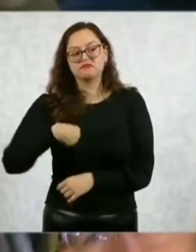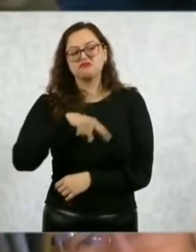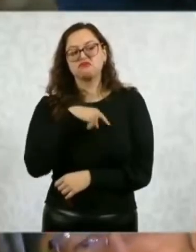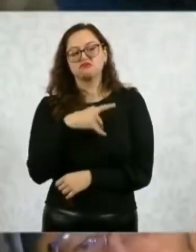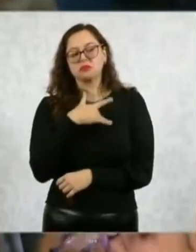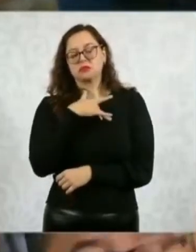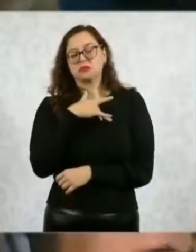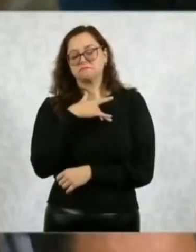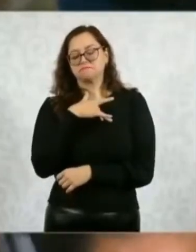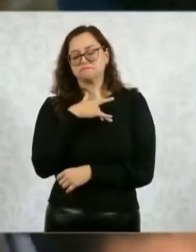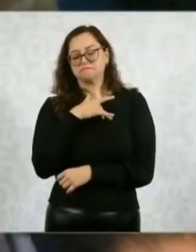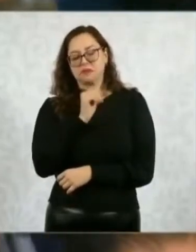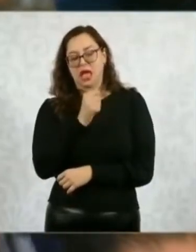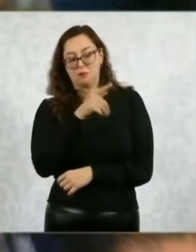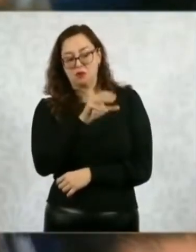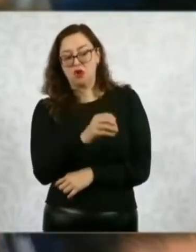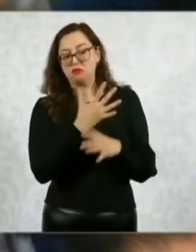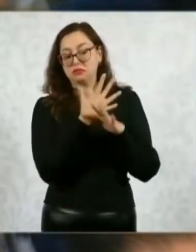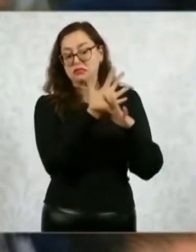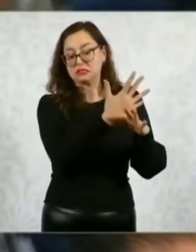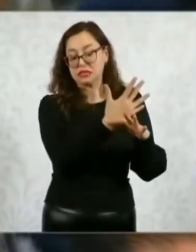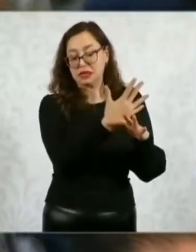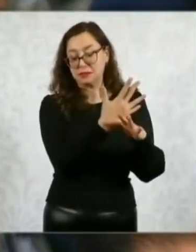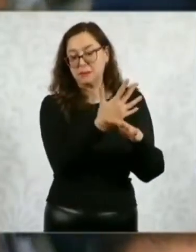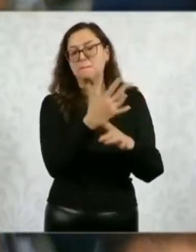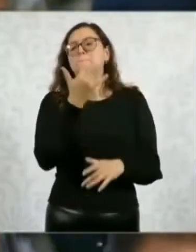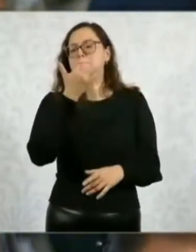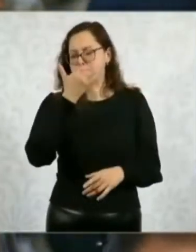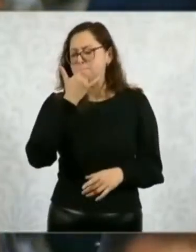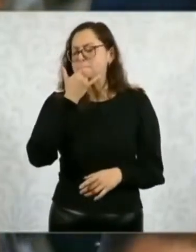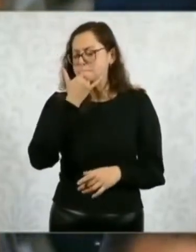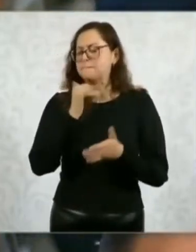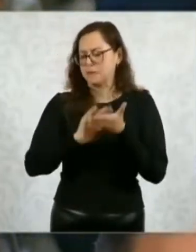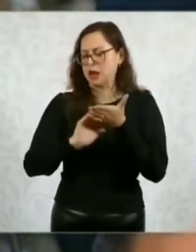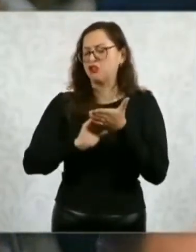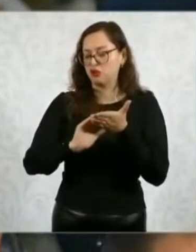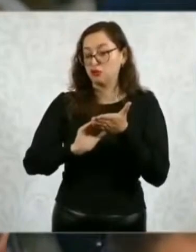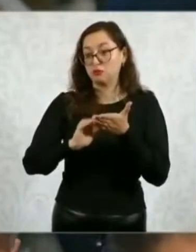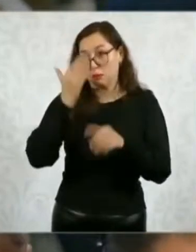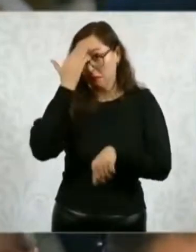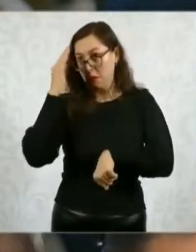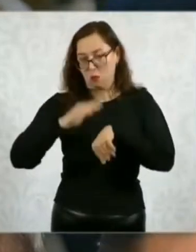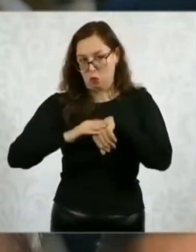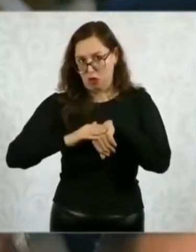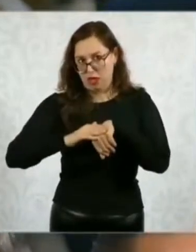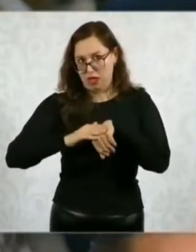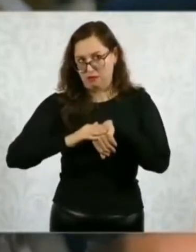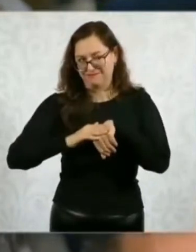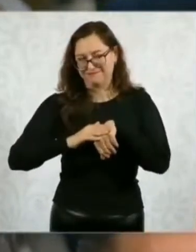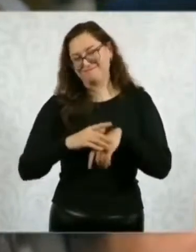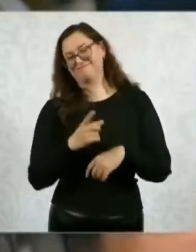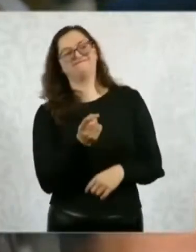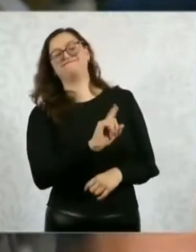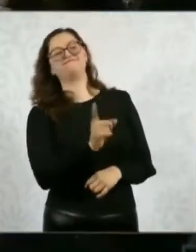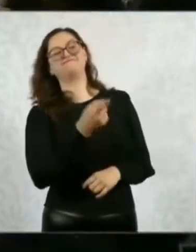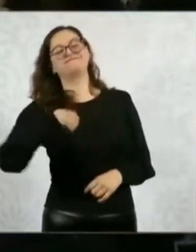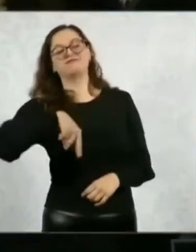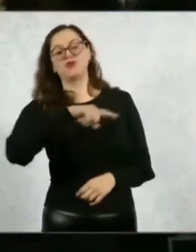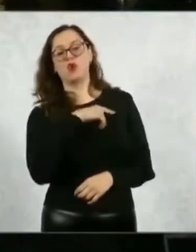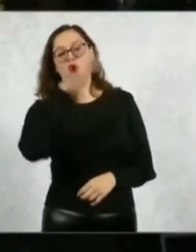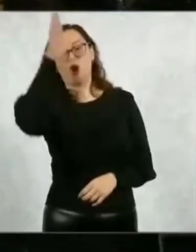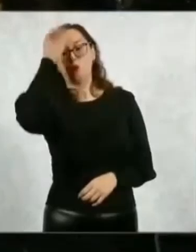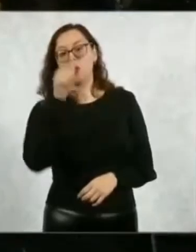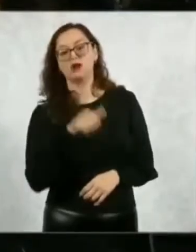¿Usted qué piensa que deba o qué le dice a la gente que espera o que votó al juicio a los